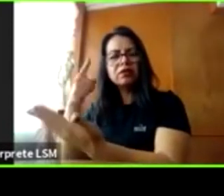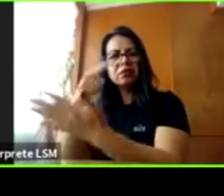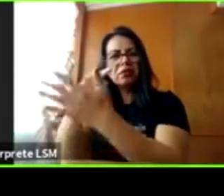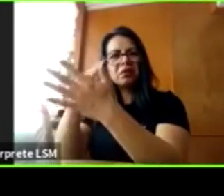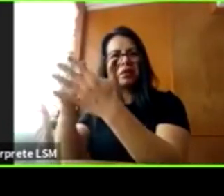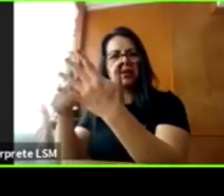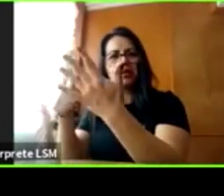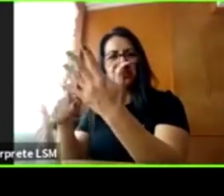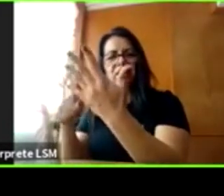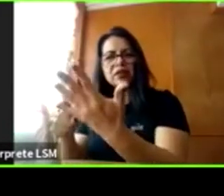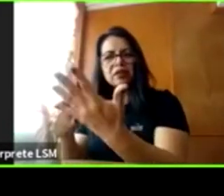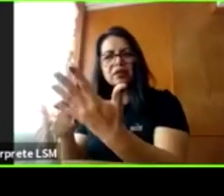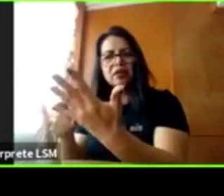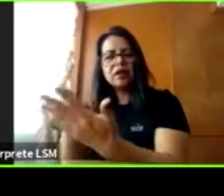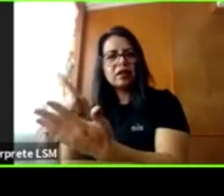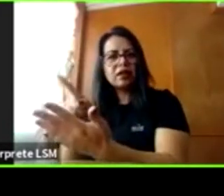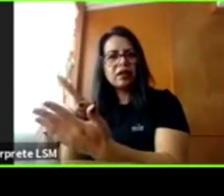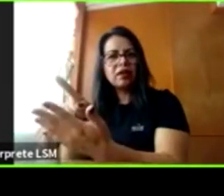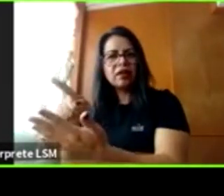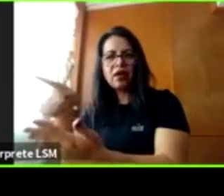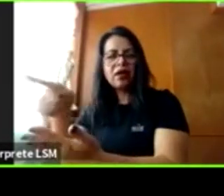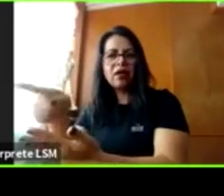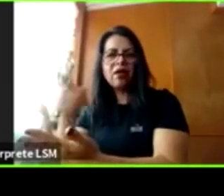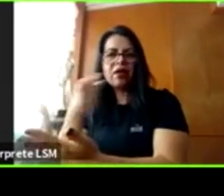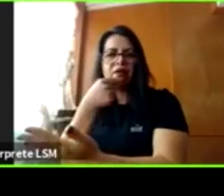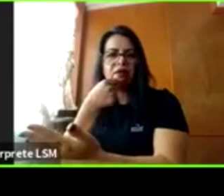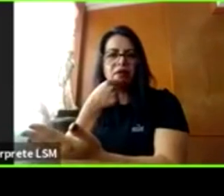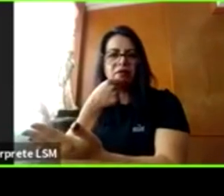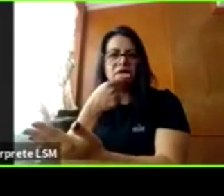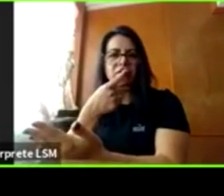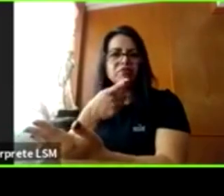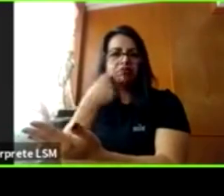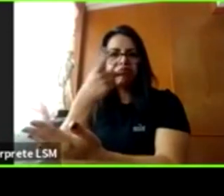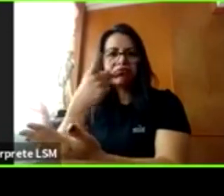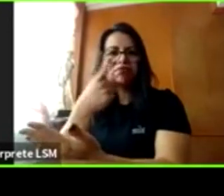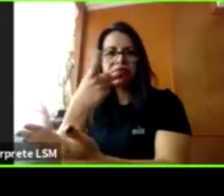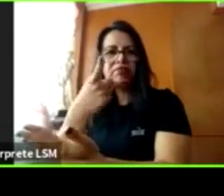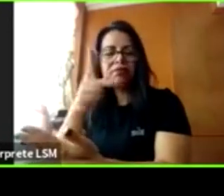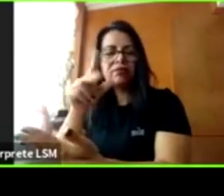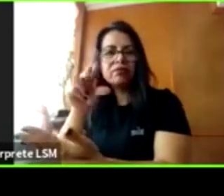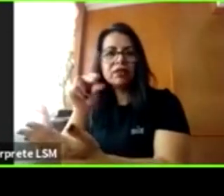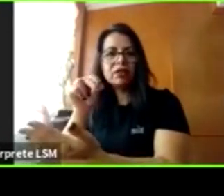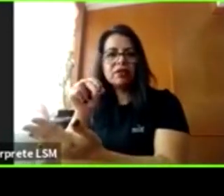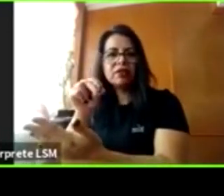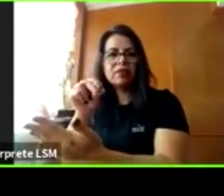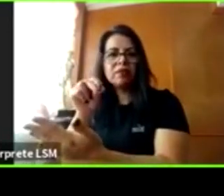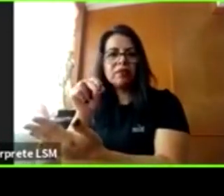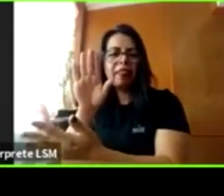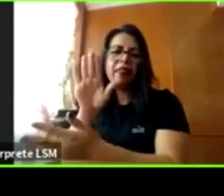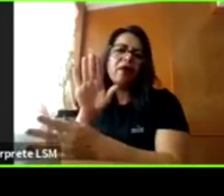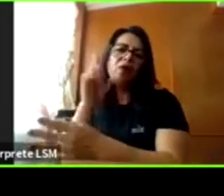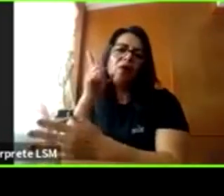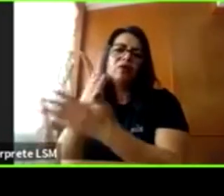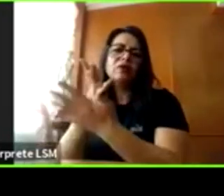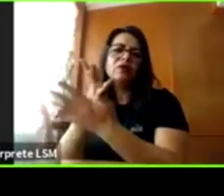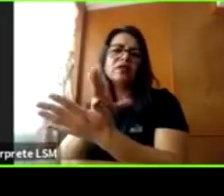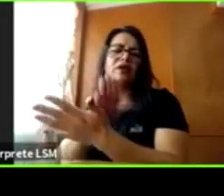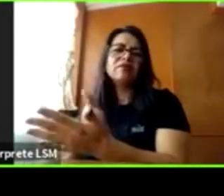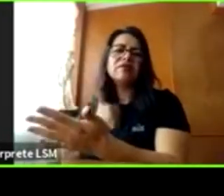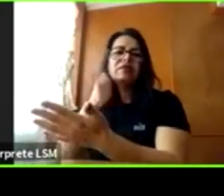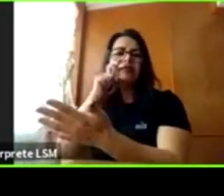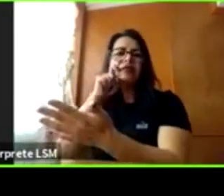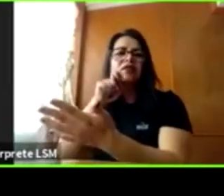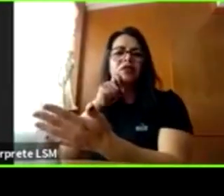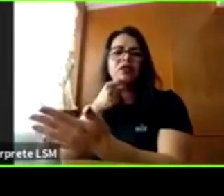que no necesariamente que nos lleven a una violencia sexual infantil, pero es muy importante,